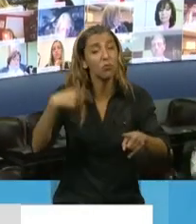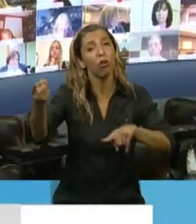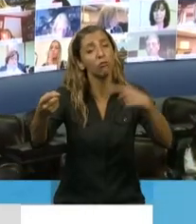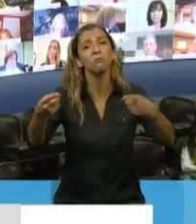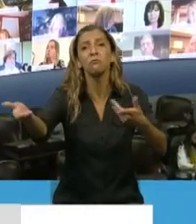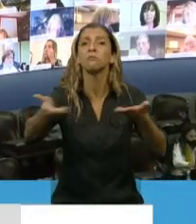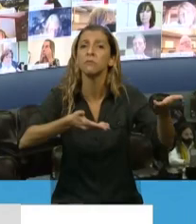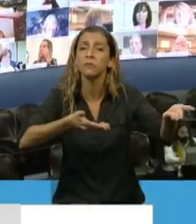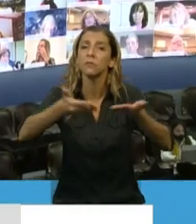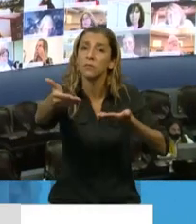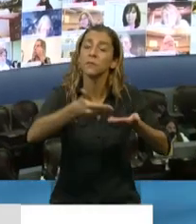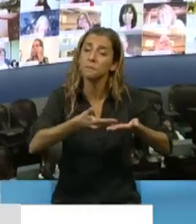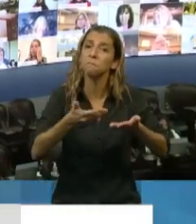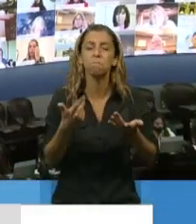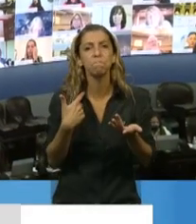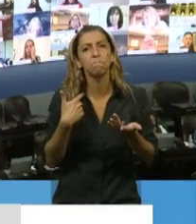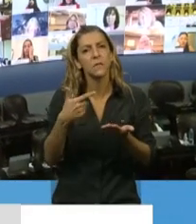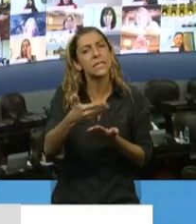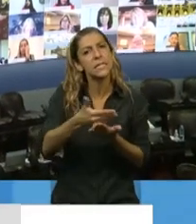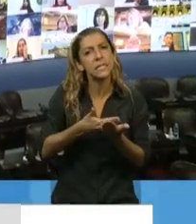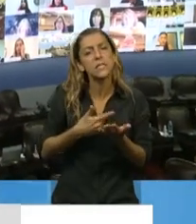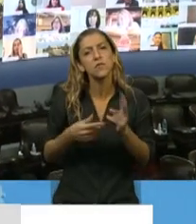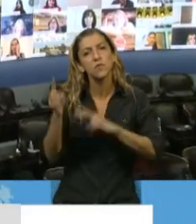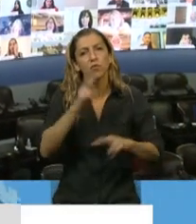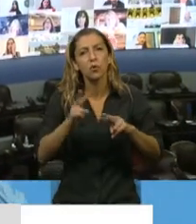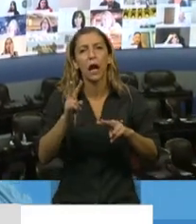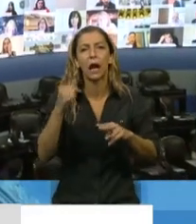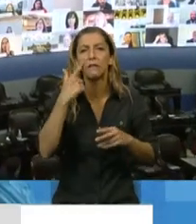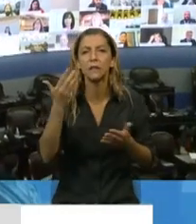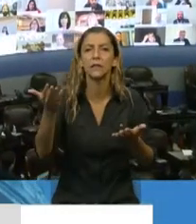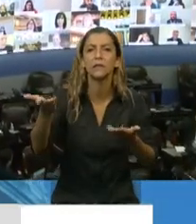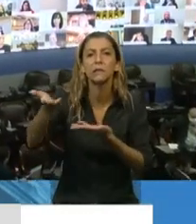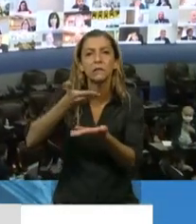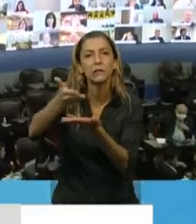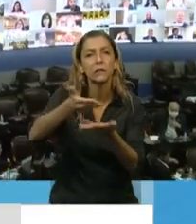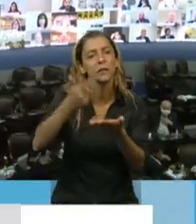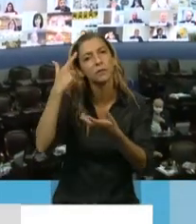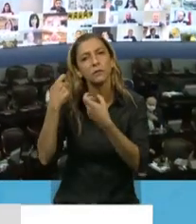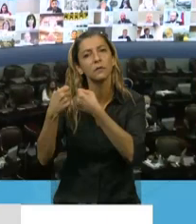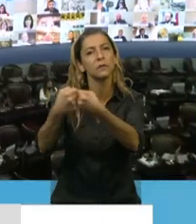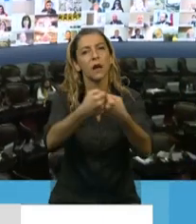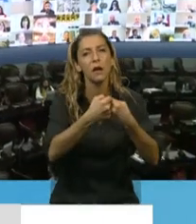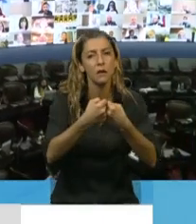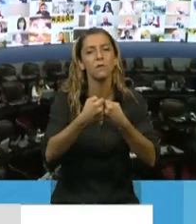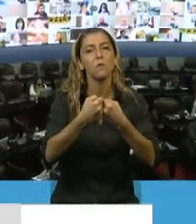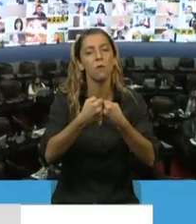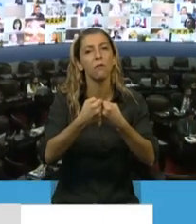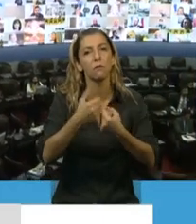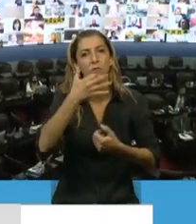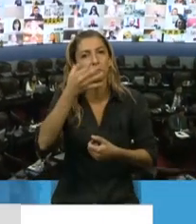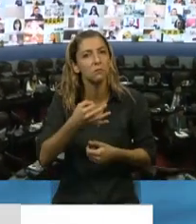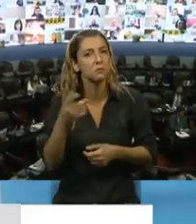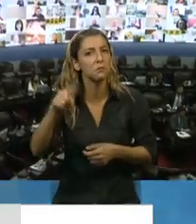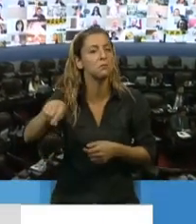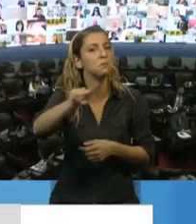conciliar, acordar, y quiero destacar que he encontrado una enorme disposición positiva,